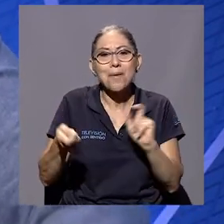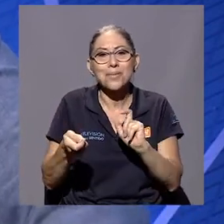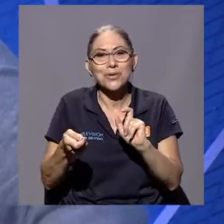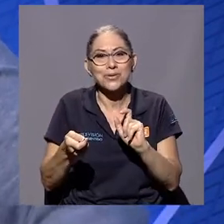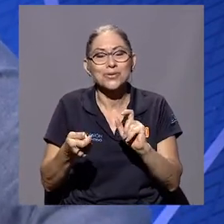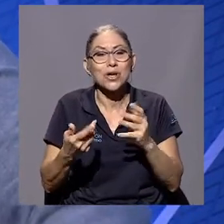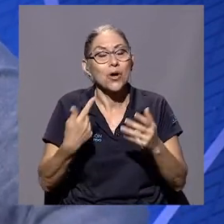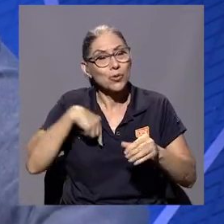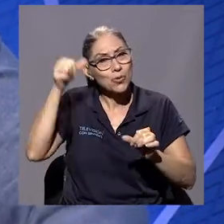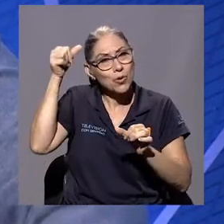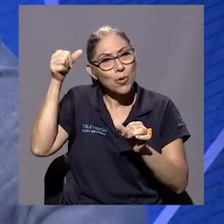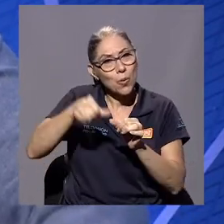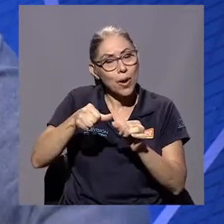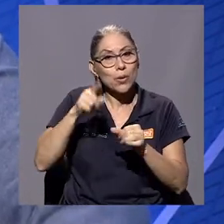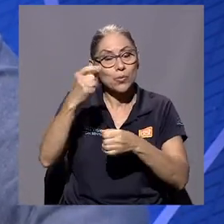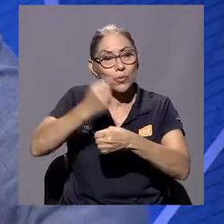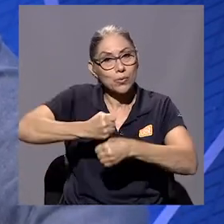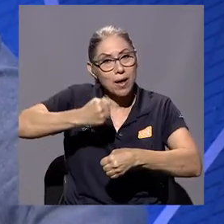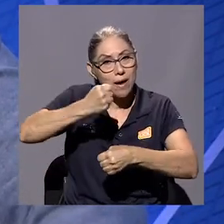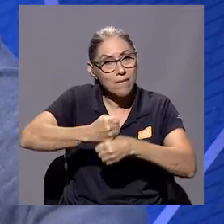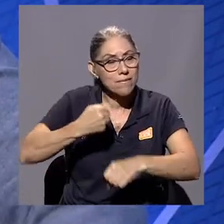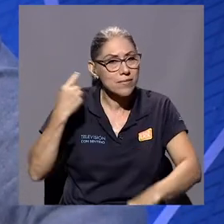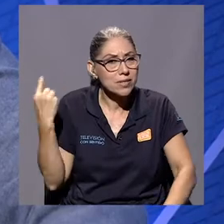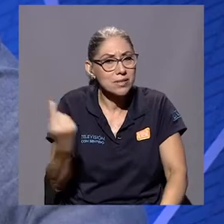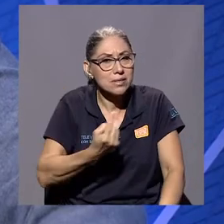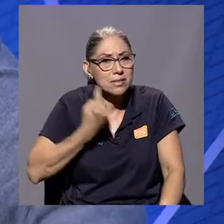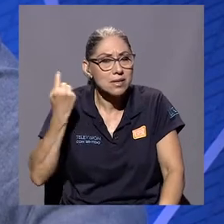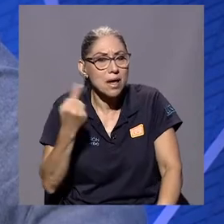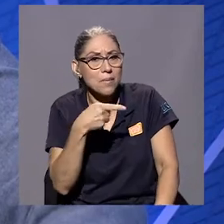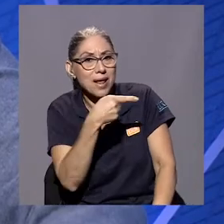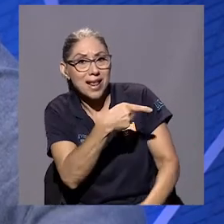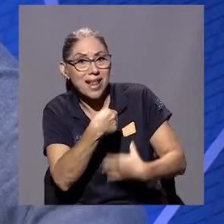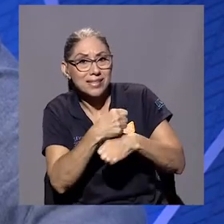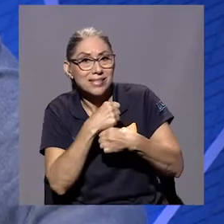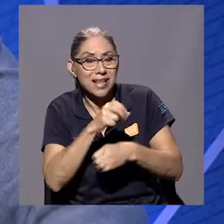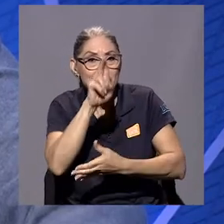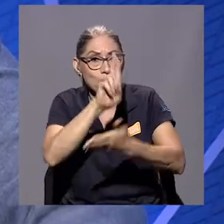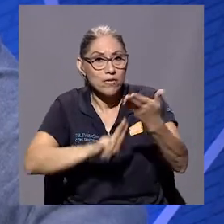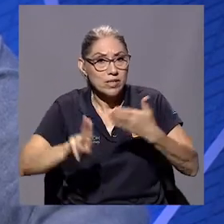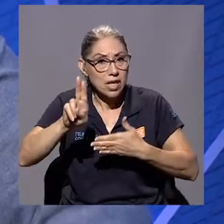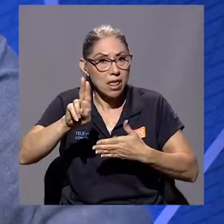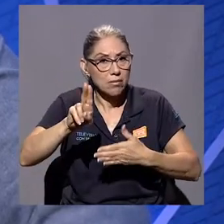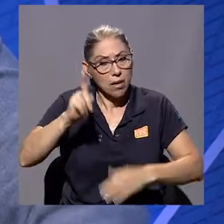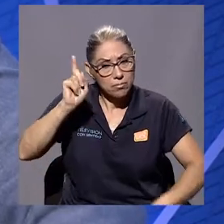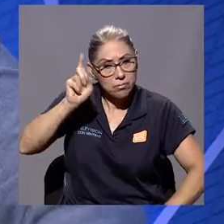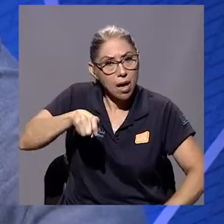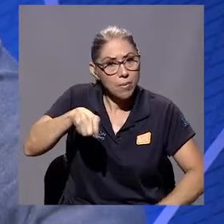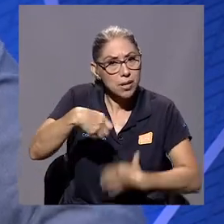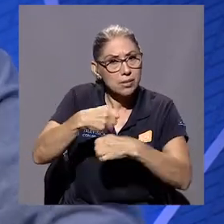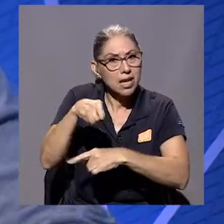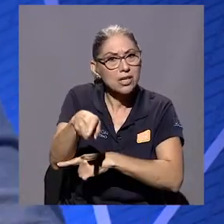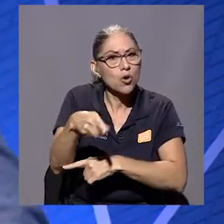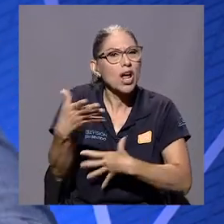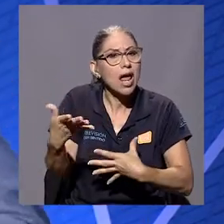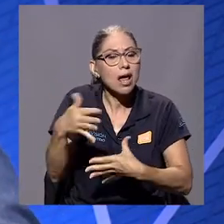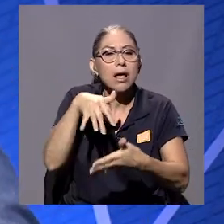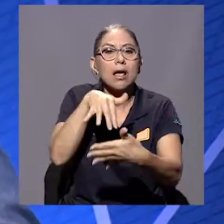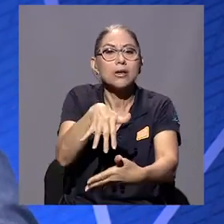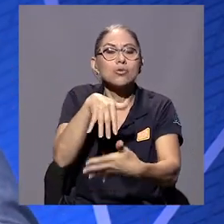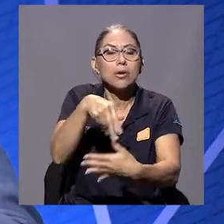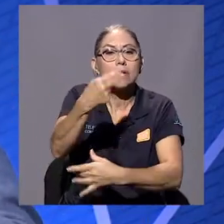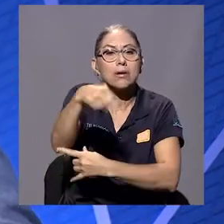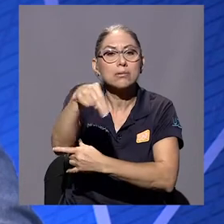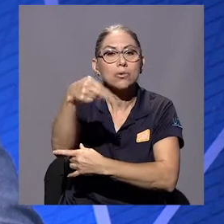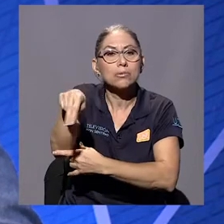vida. Recuerdo un trabajo que siempre él ponía en la universidad y que era de rigor. Y uno era estudiar las